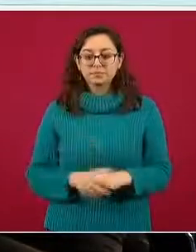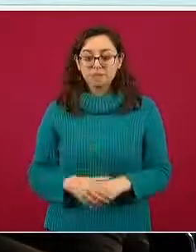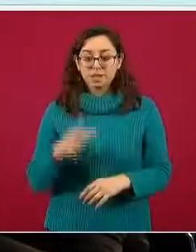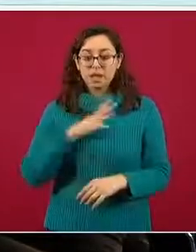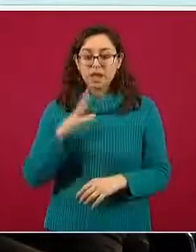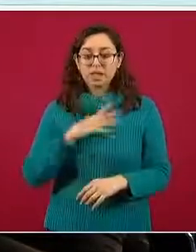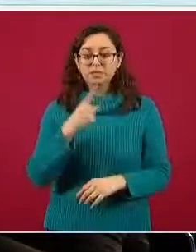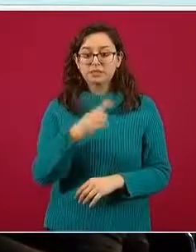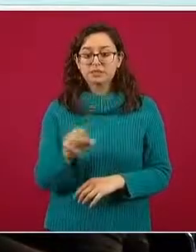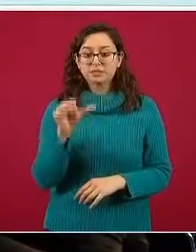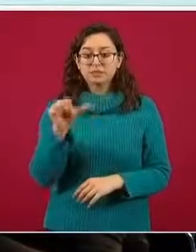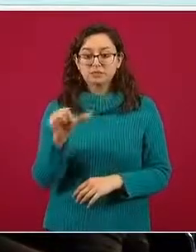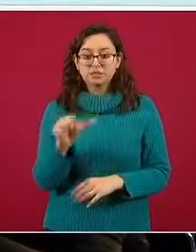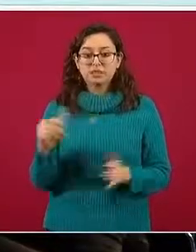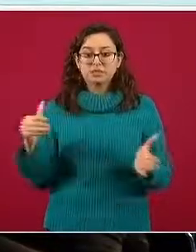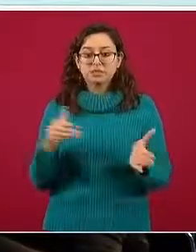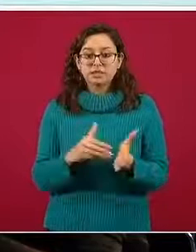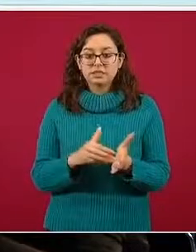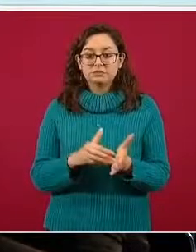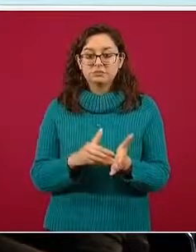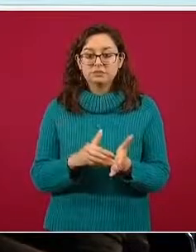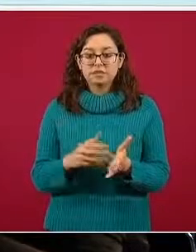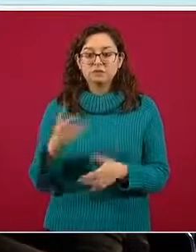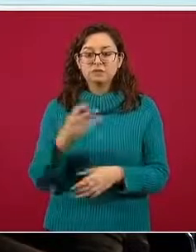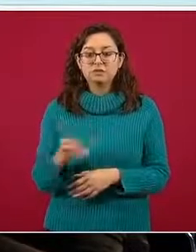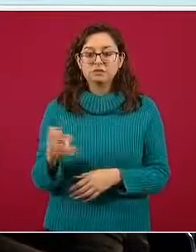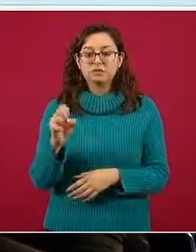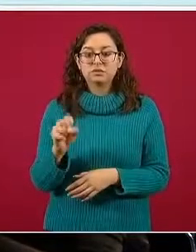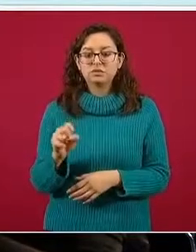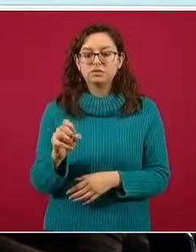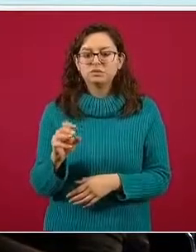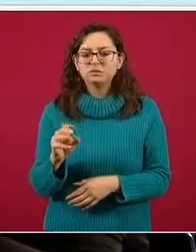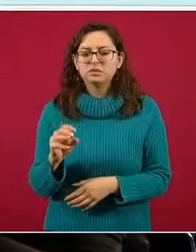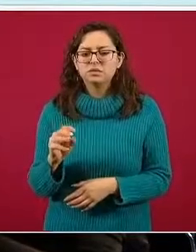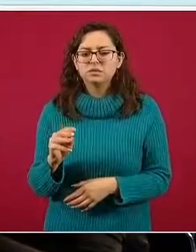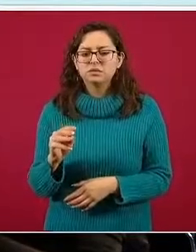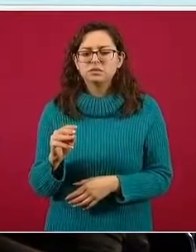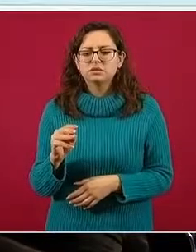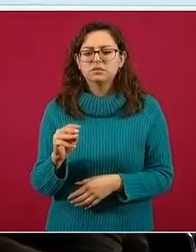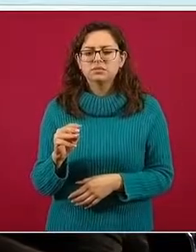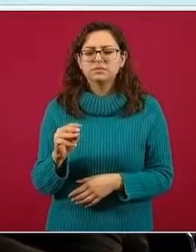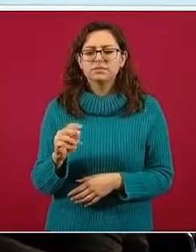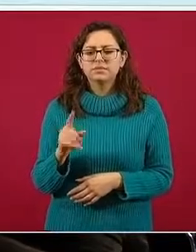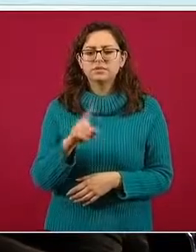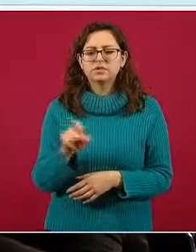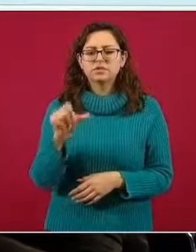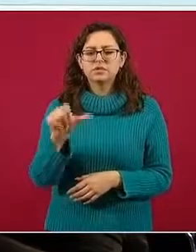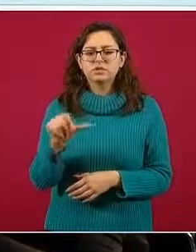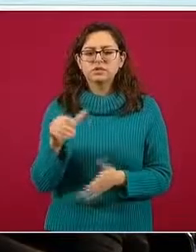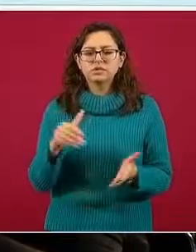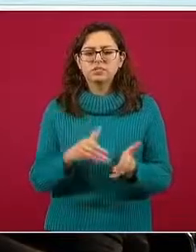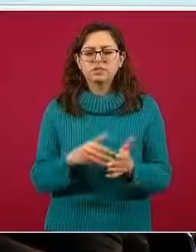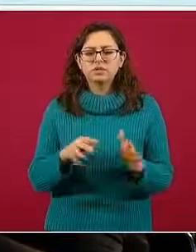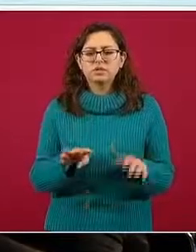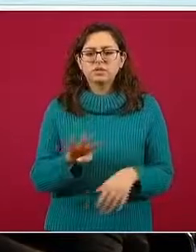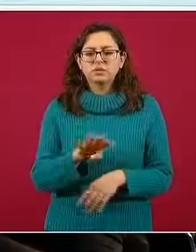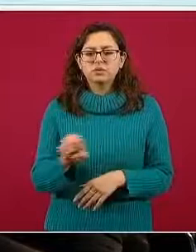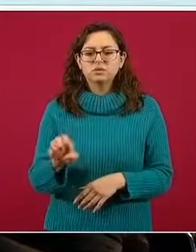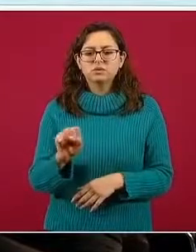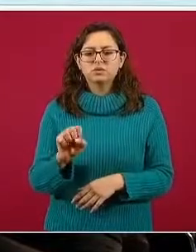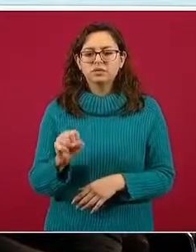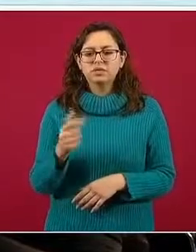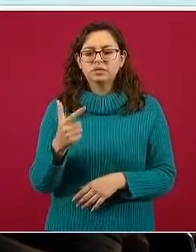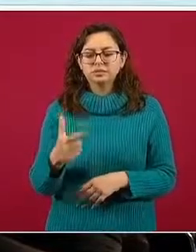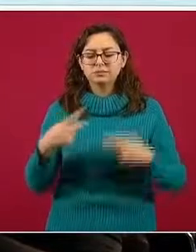487 personas que lamentablemente perdieron la vida en la batalla contra el virus SARS-CoV-2